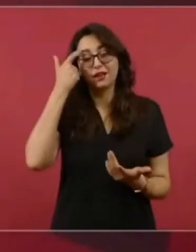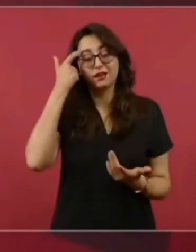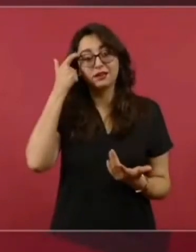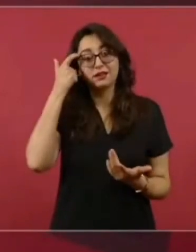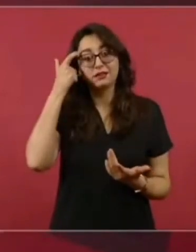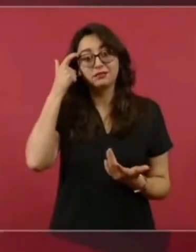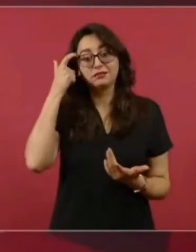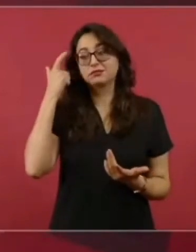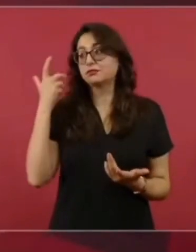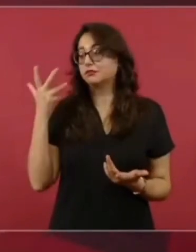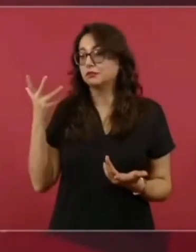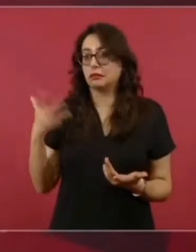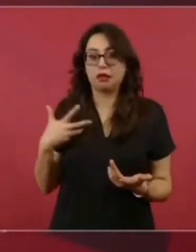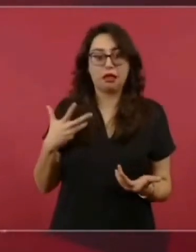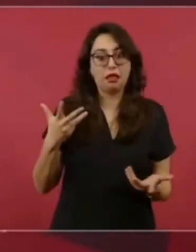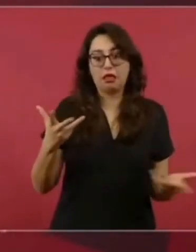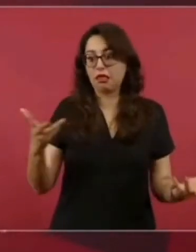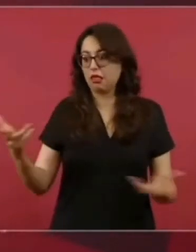Y fue